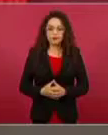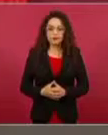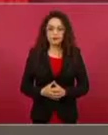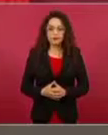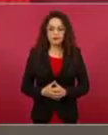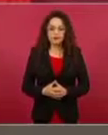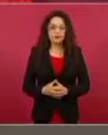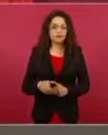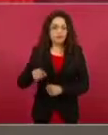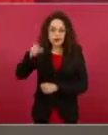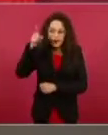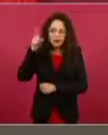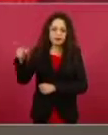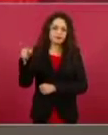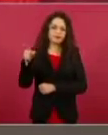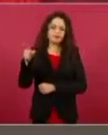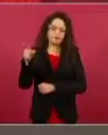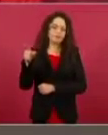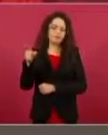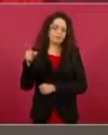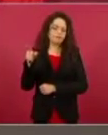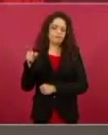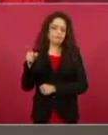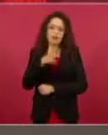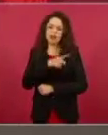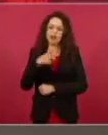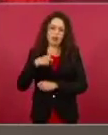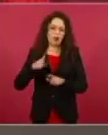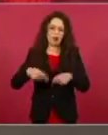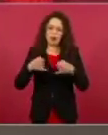sería que la fiscalía informara,